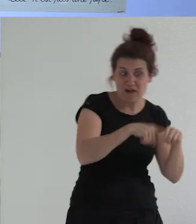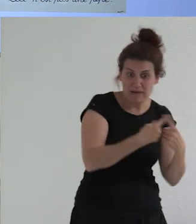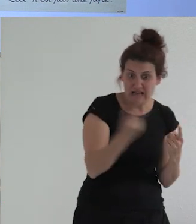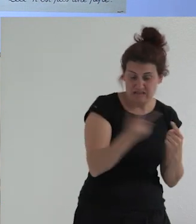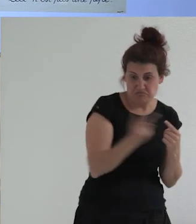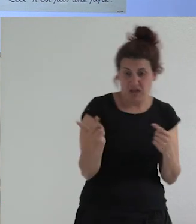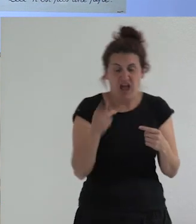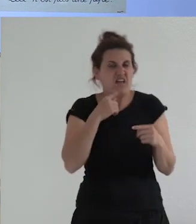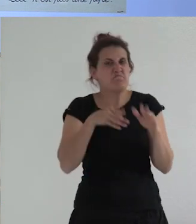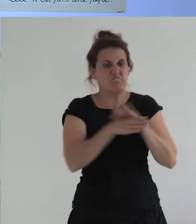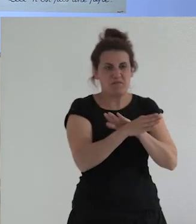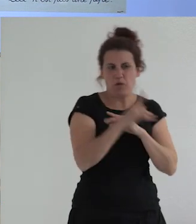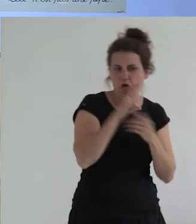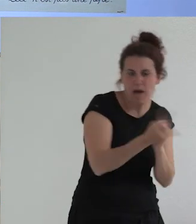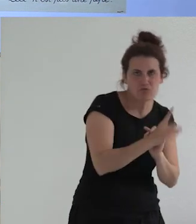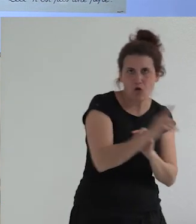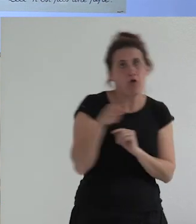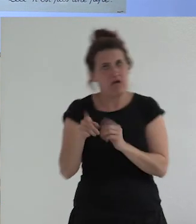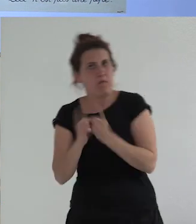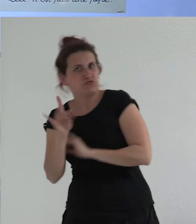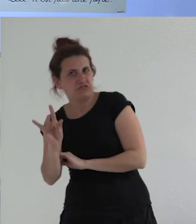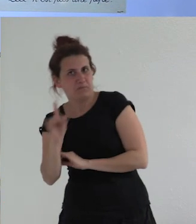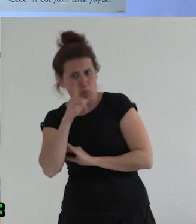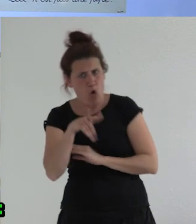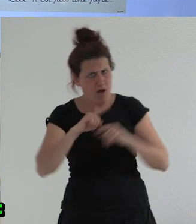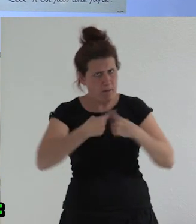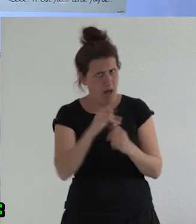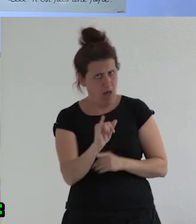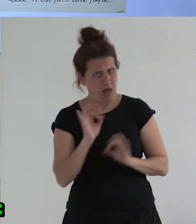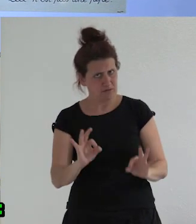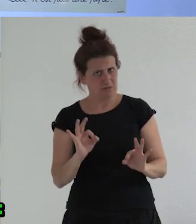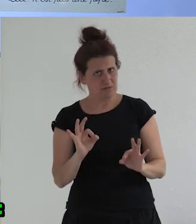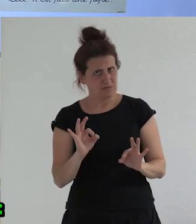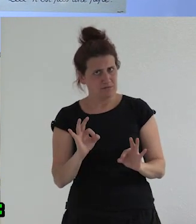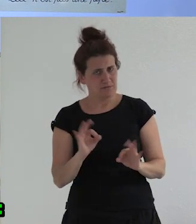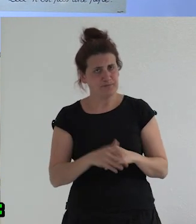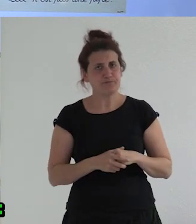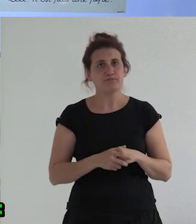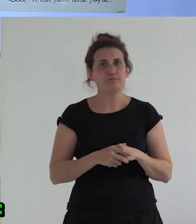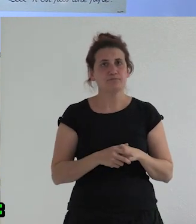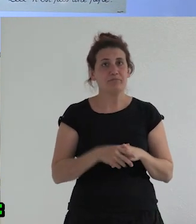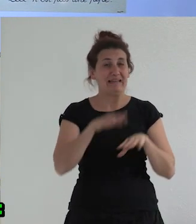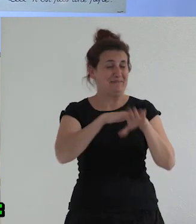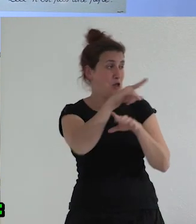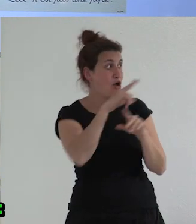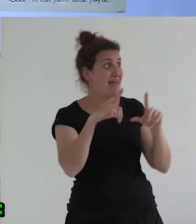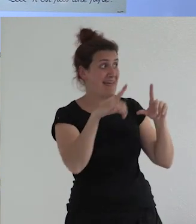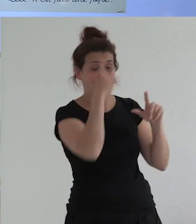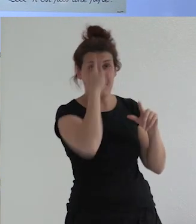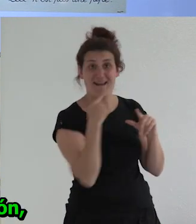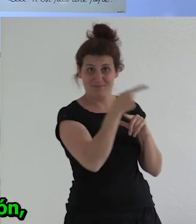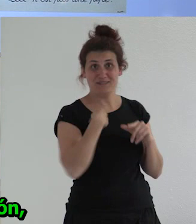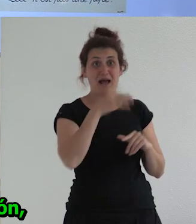transición las hay existen esas familias es decir que esta imagen de la pipa sería